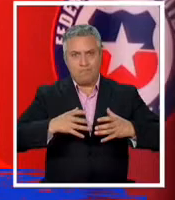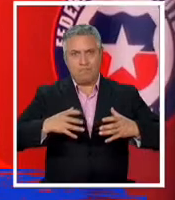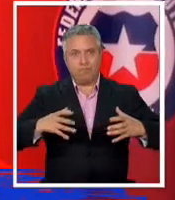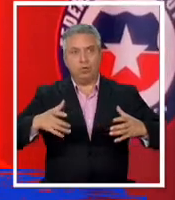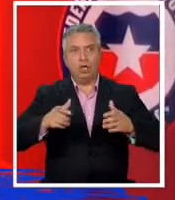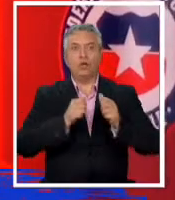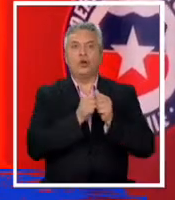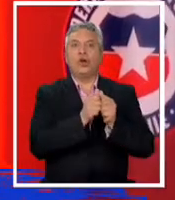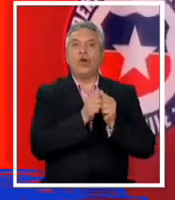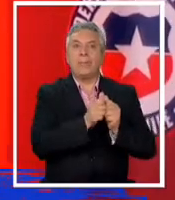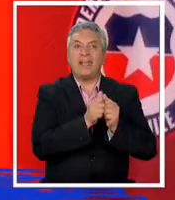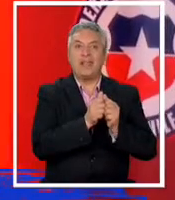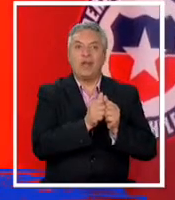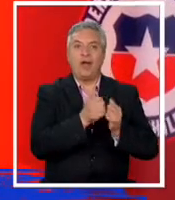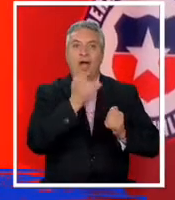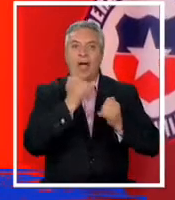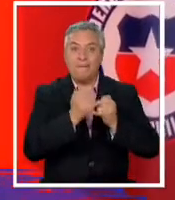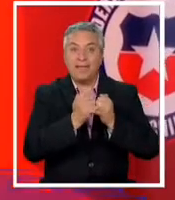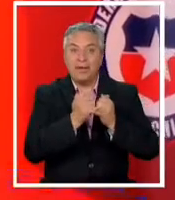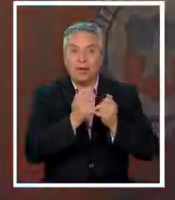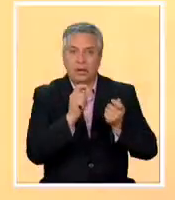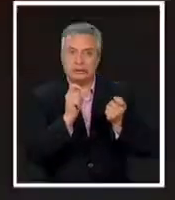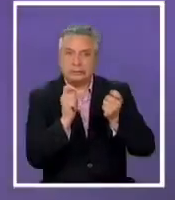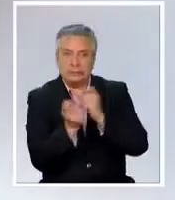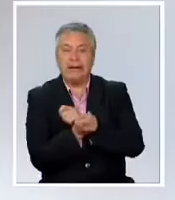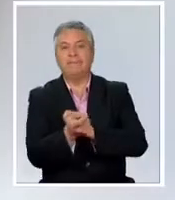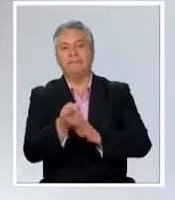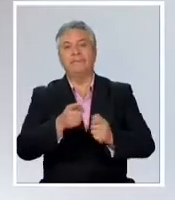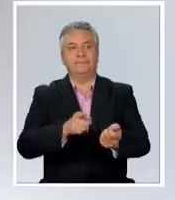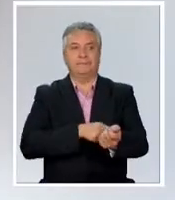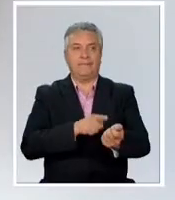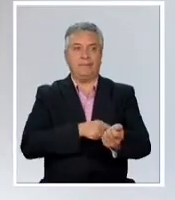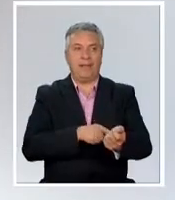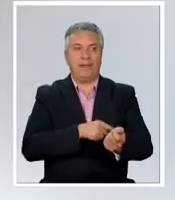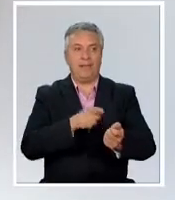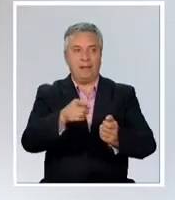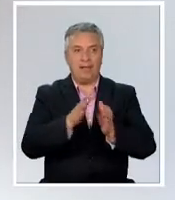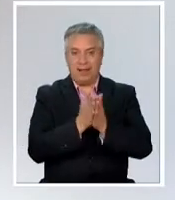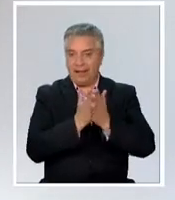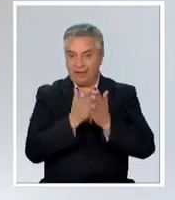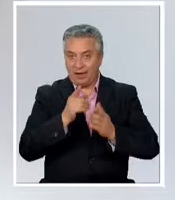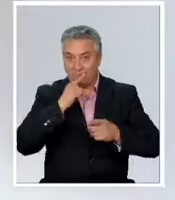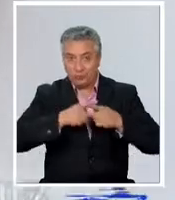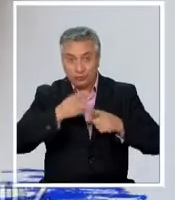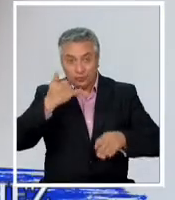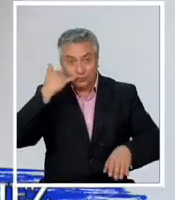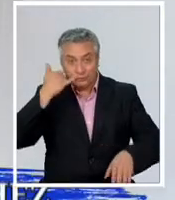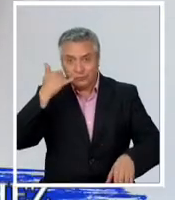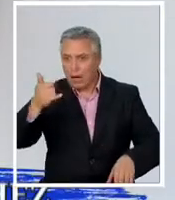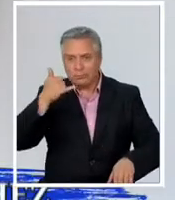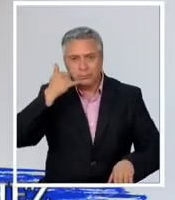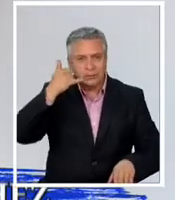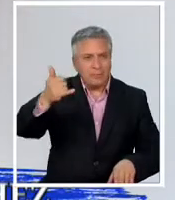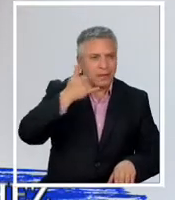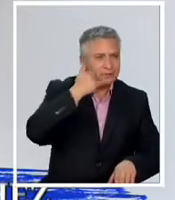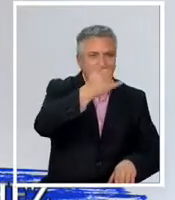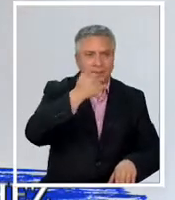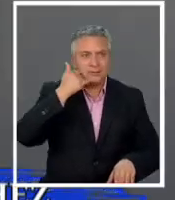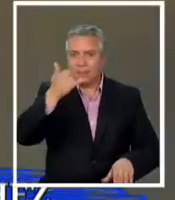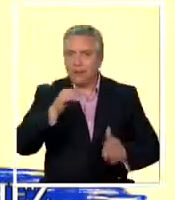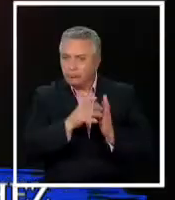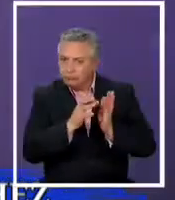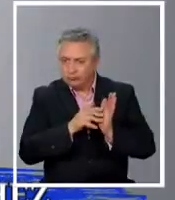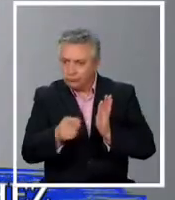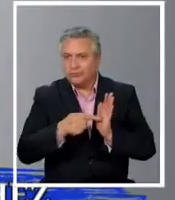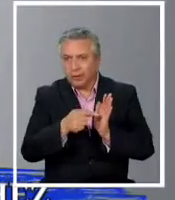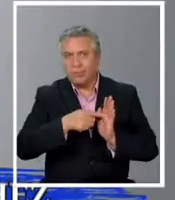compañeros amigos a familia tenía una libreta con el número de todo y siempre llamaba a cualquiera para que le marcara